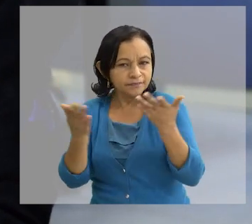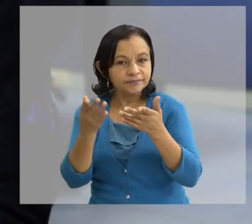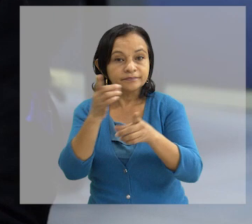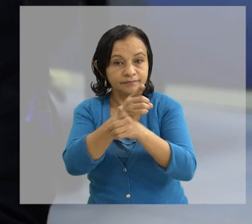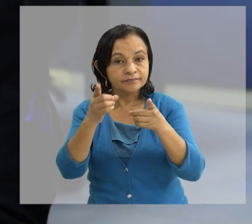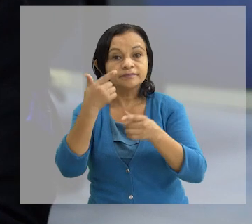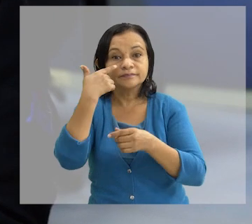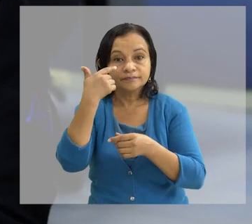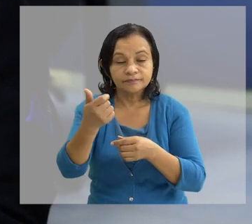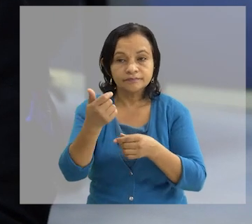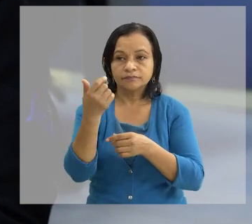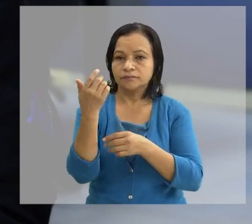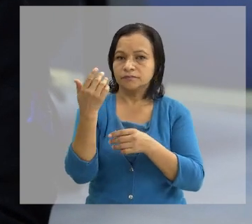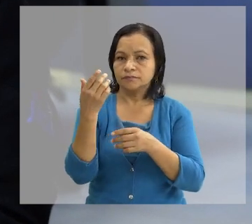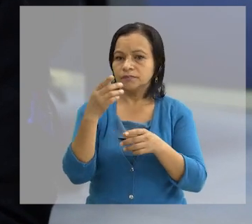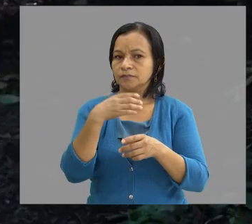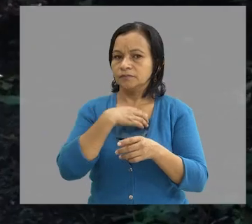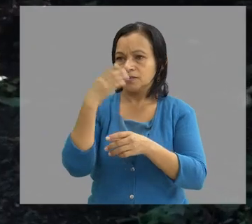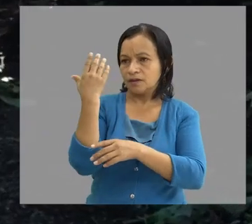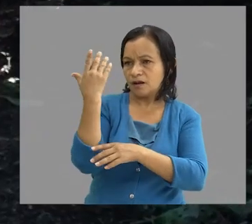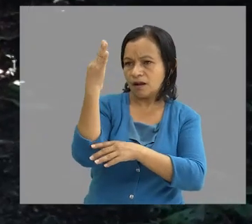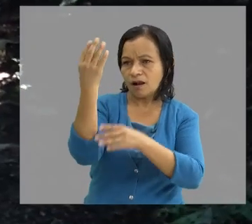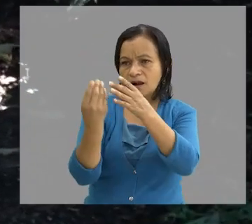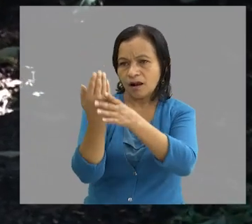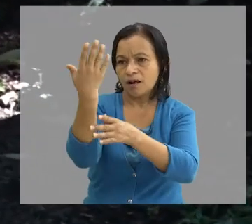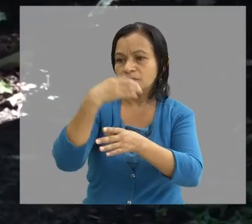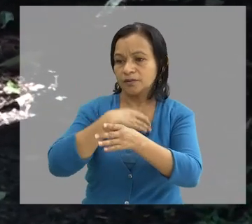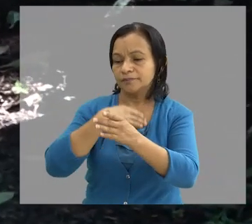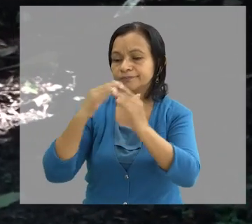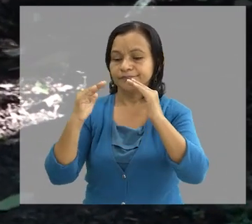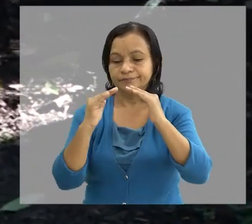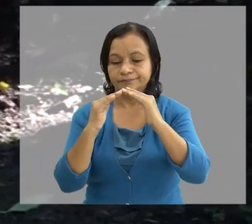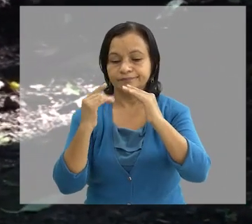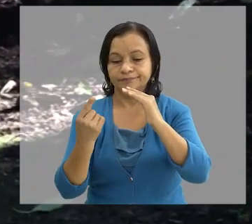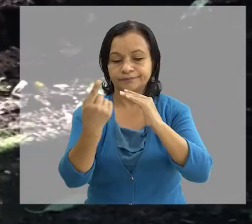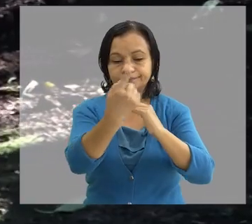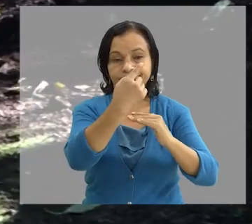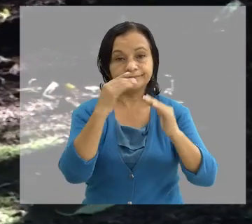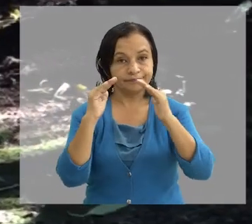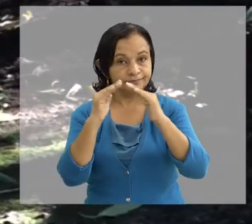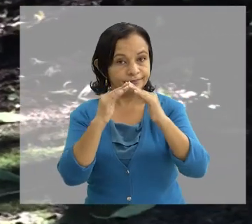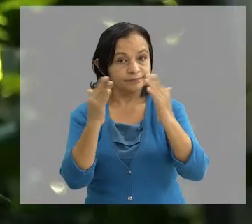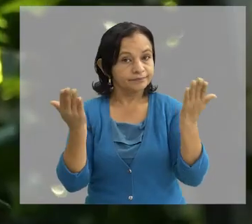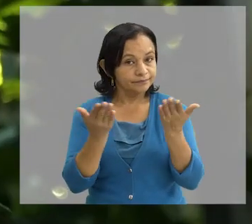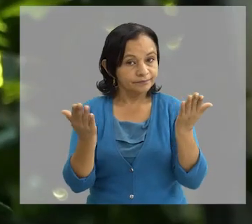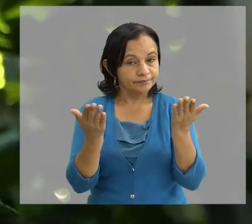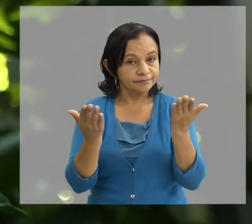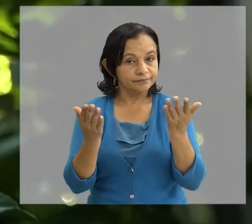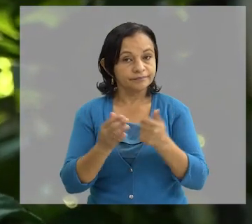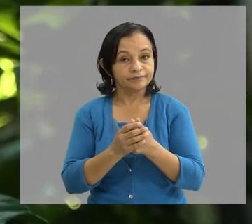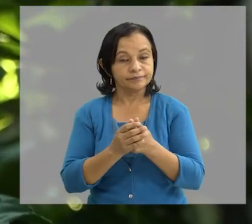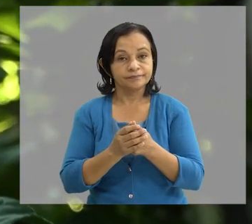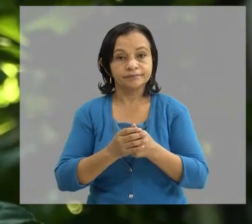Debemos conocer el tipo de árboles y el tipo de vegetación que están alrededor de nuestras viviendas Así como si